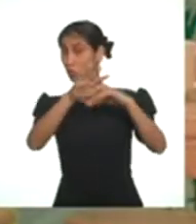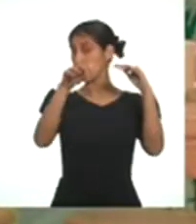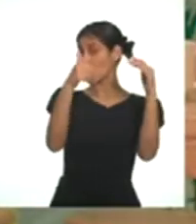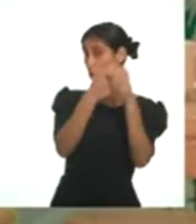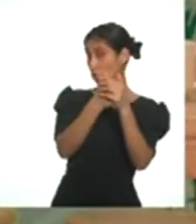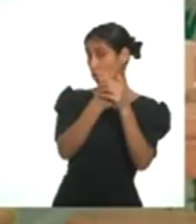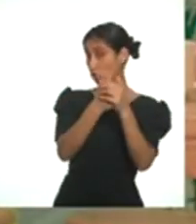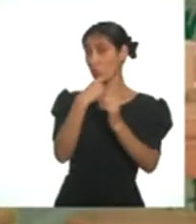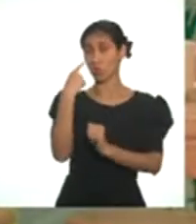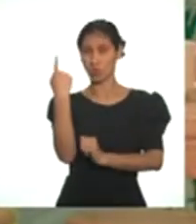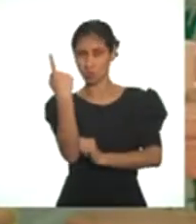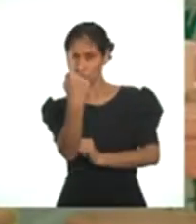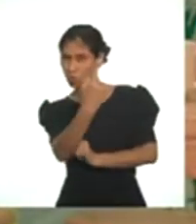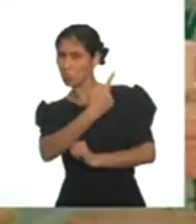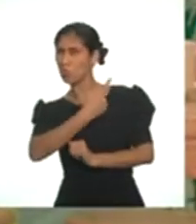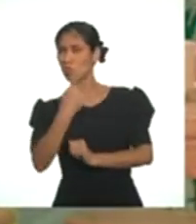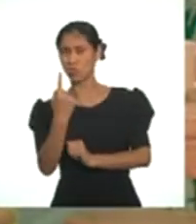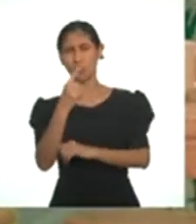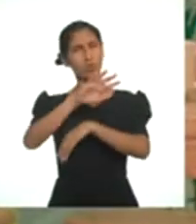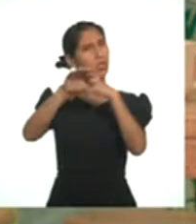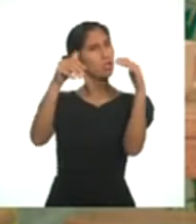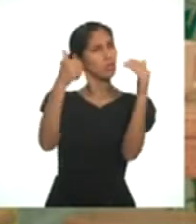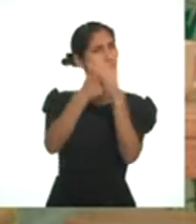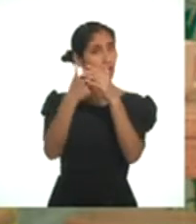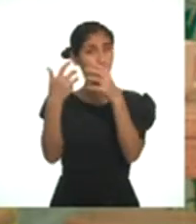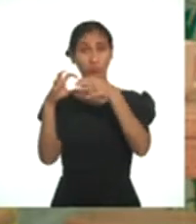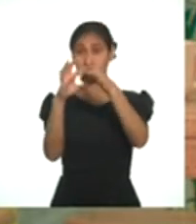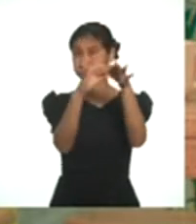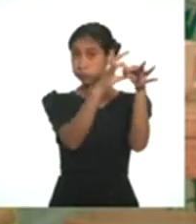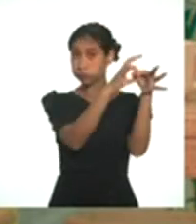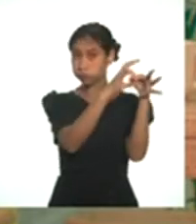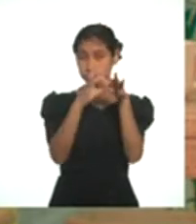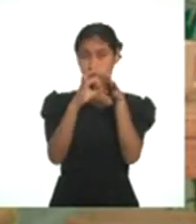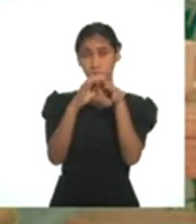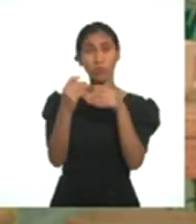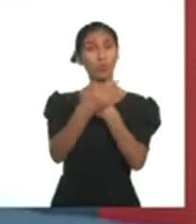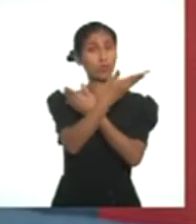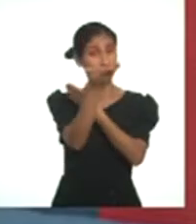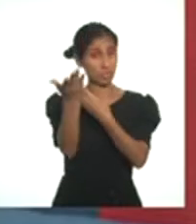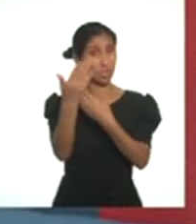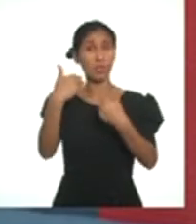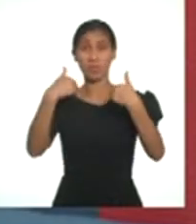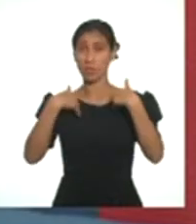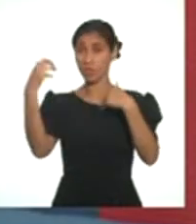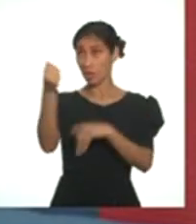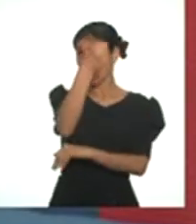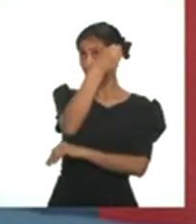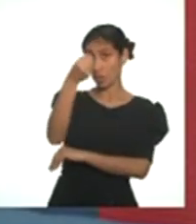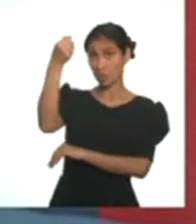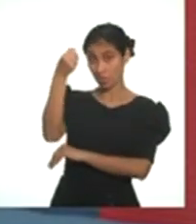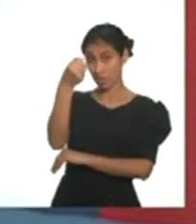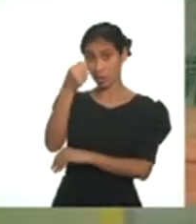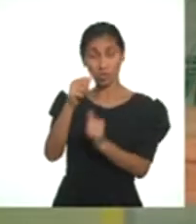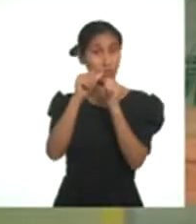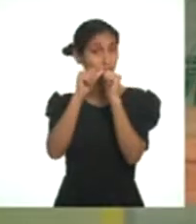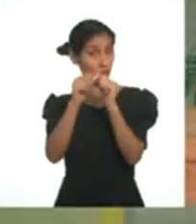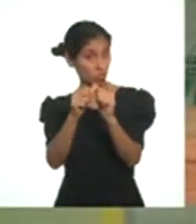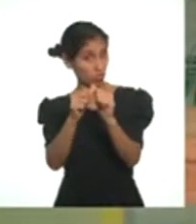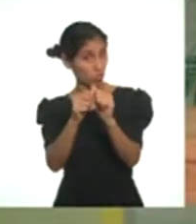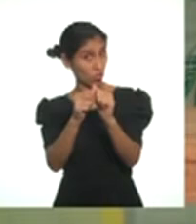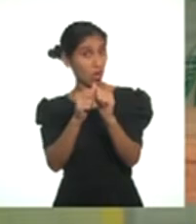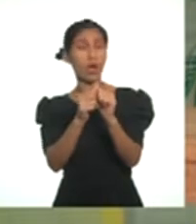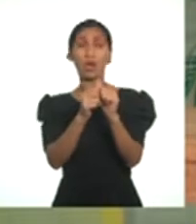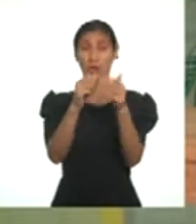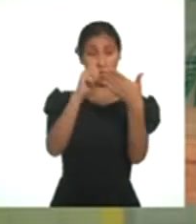Todos somos uno y todo está conectado. Tienen las banderas en sus manos. Si siguen el camino